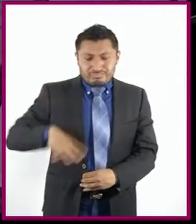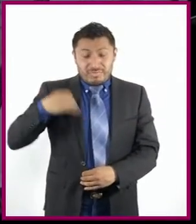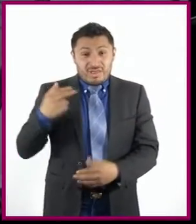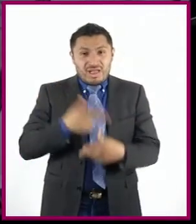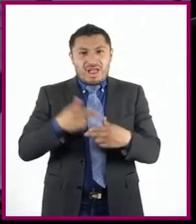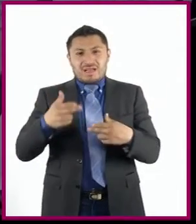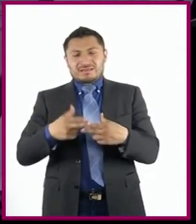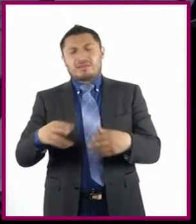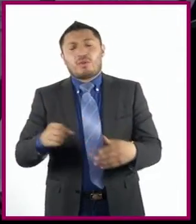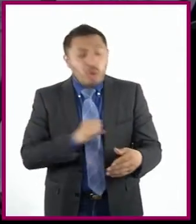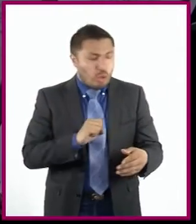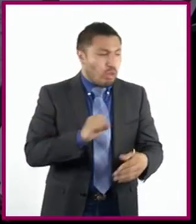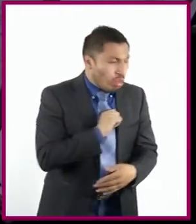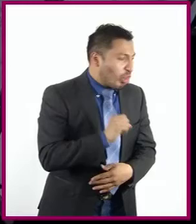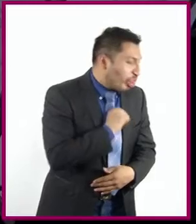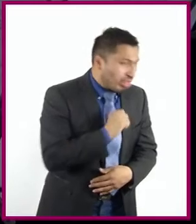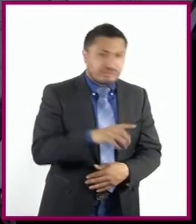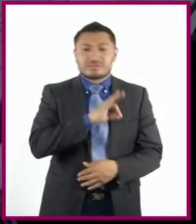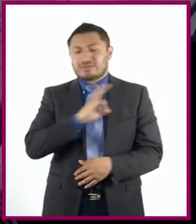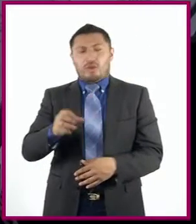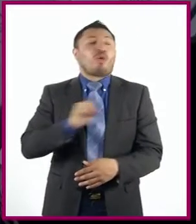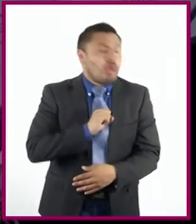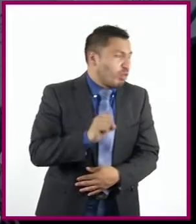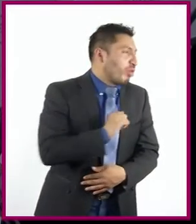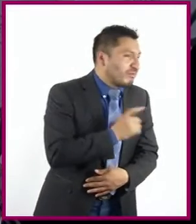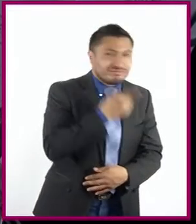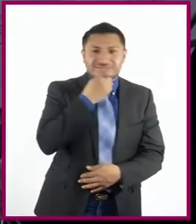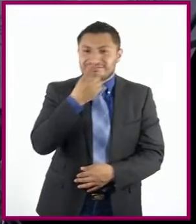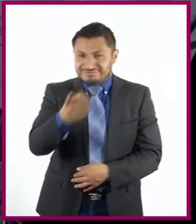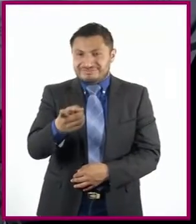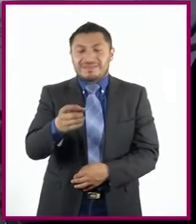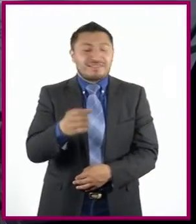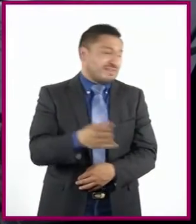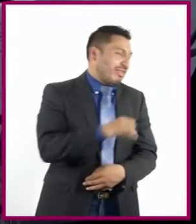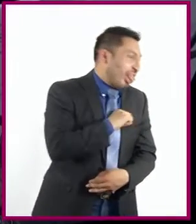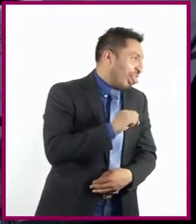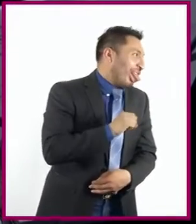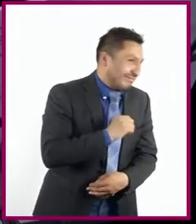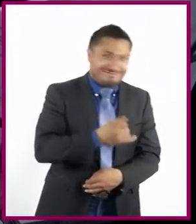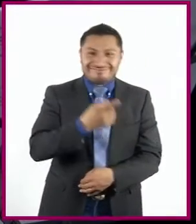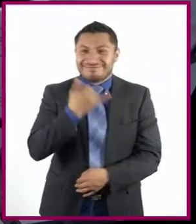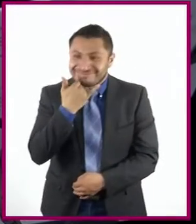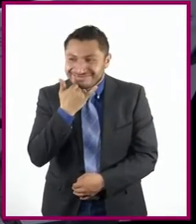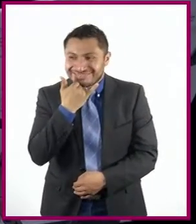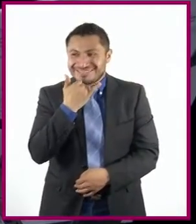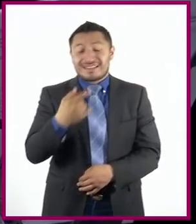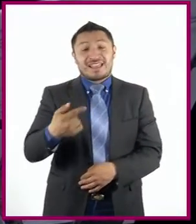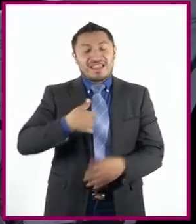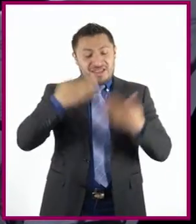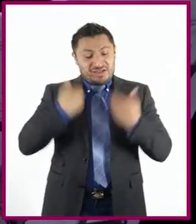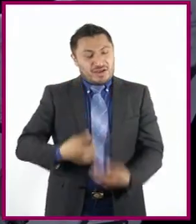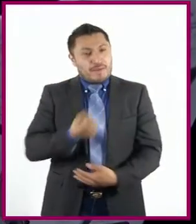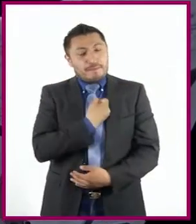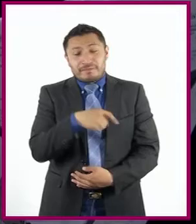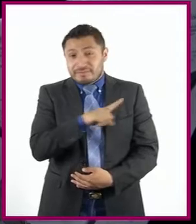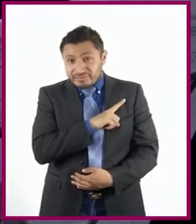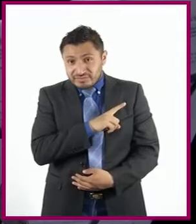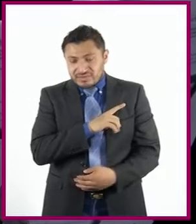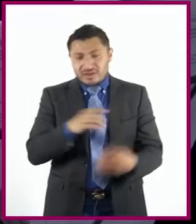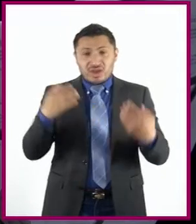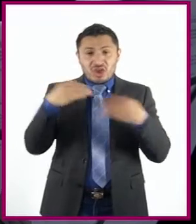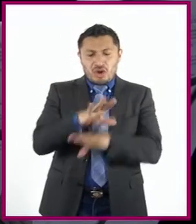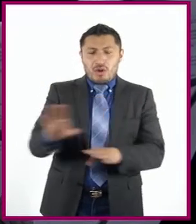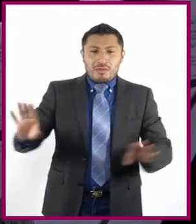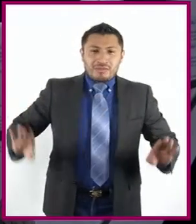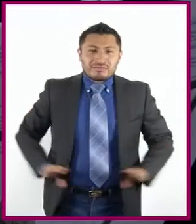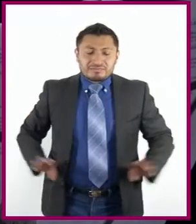podría decir, perdón, de mi propia salud, en cuestiones de un